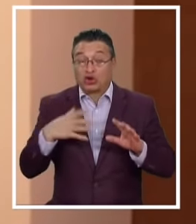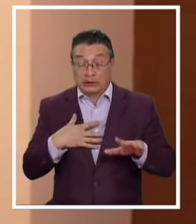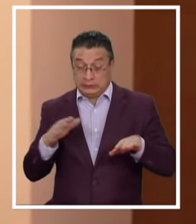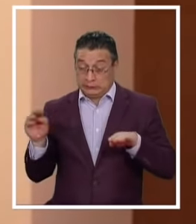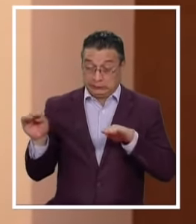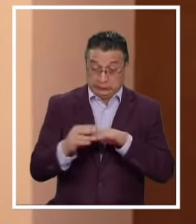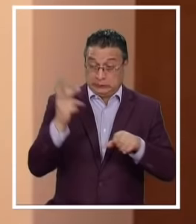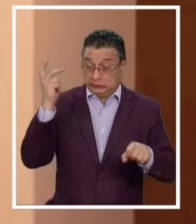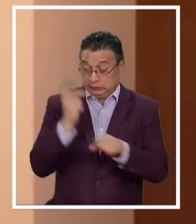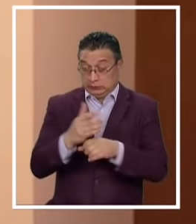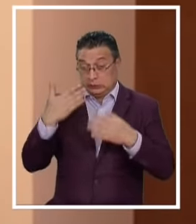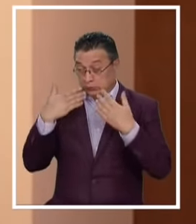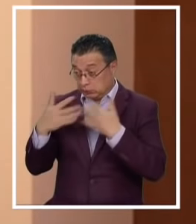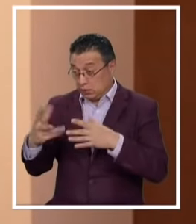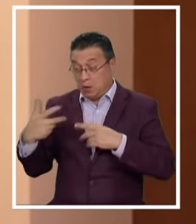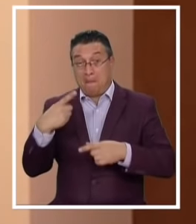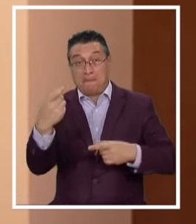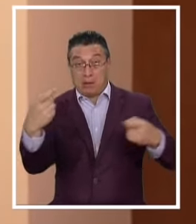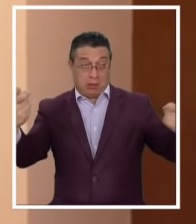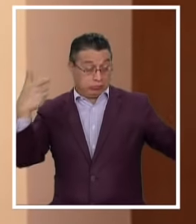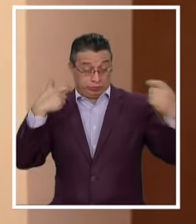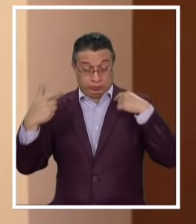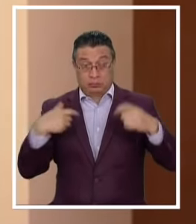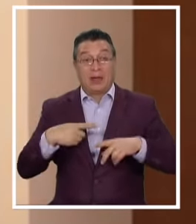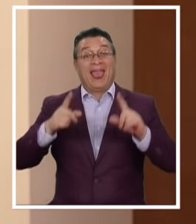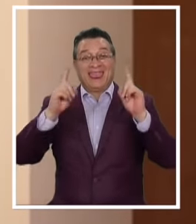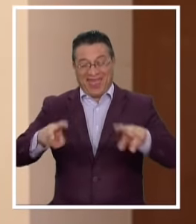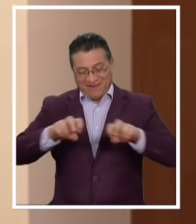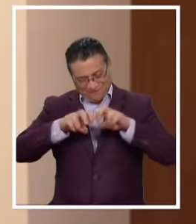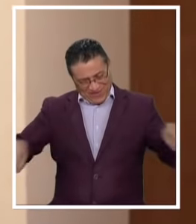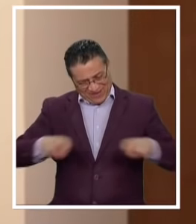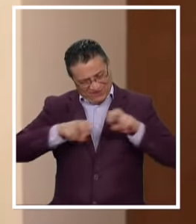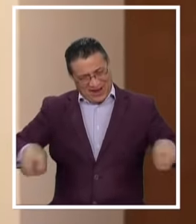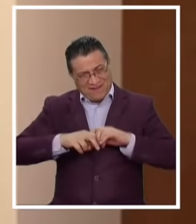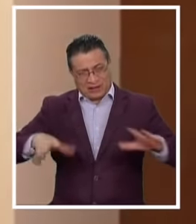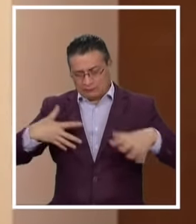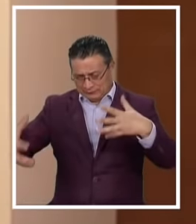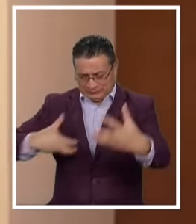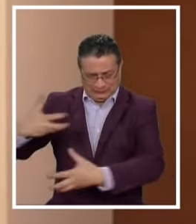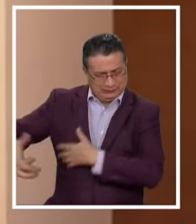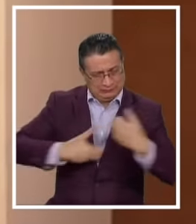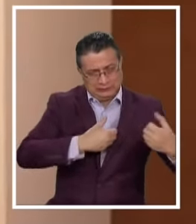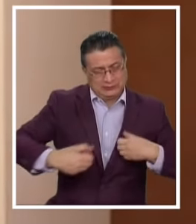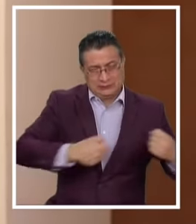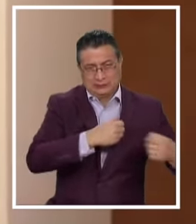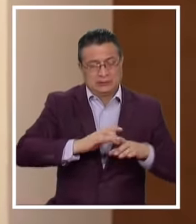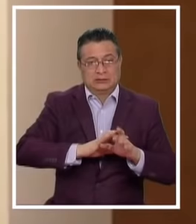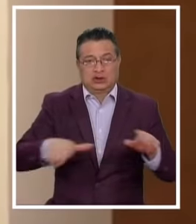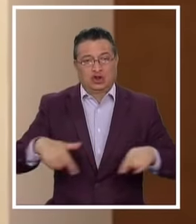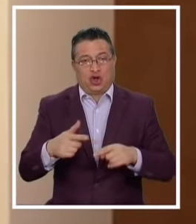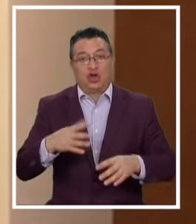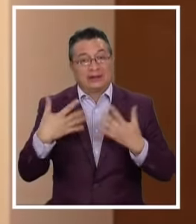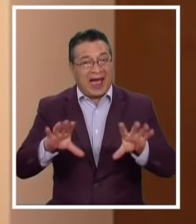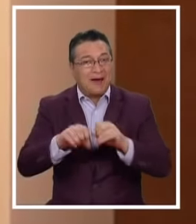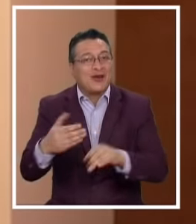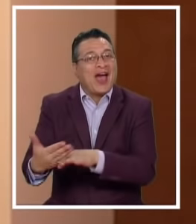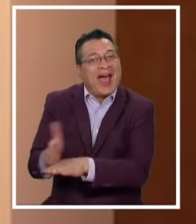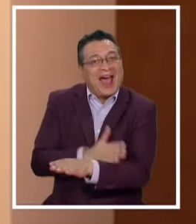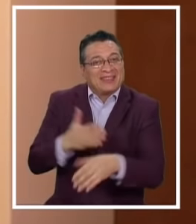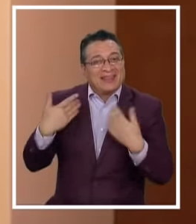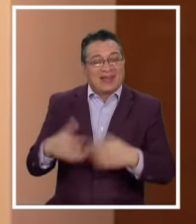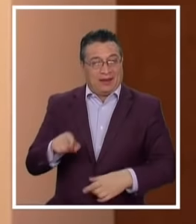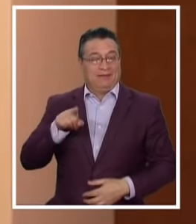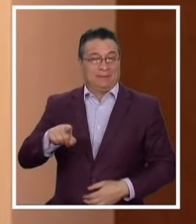encerraran Nos pararan Se bajaran tipos con pistola Nos teníamos que bajar rápido Y que no nos dejaran Nada dentro del auto O sea que se ya Dejaran todo ahí Entonces